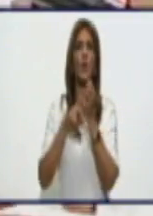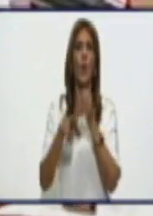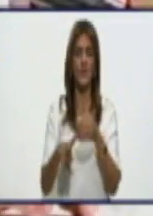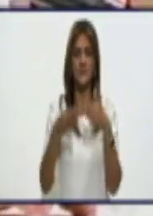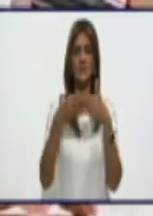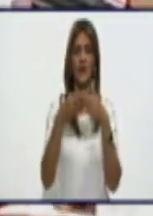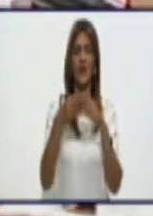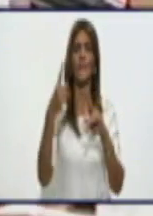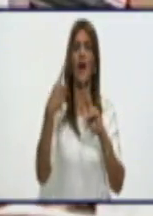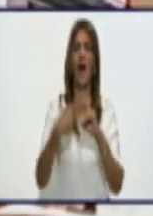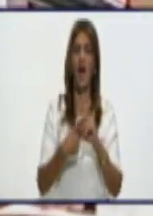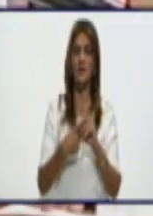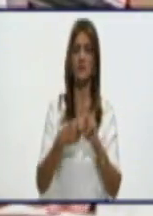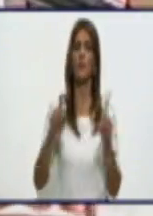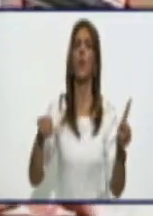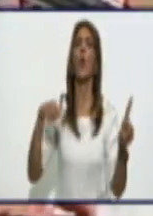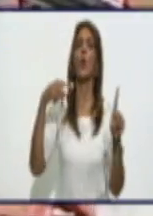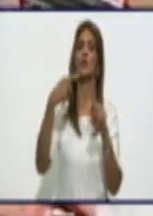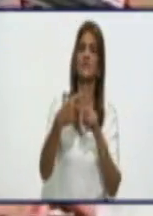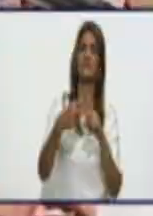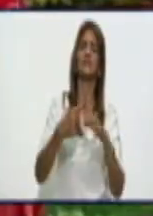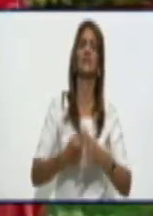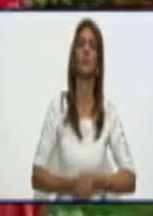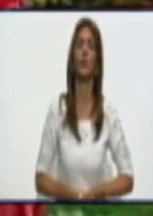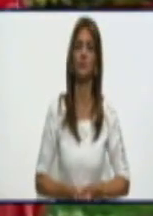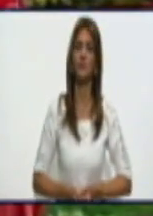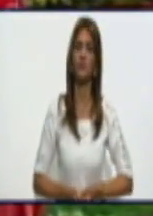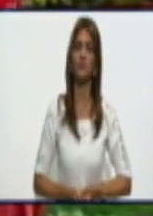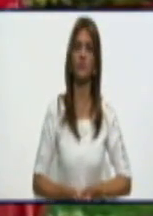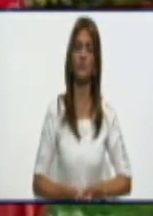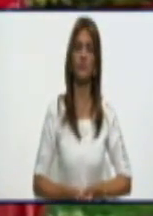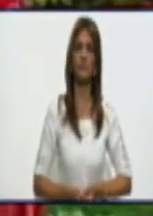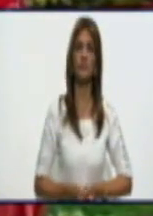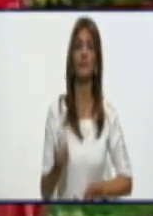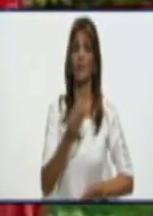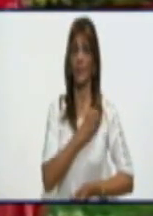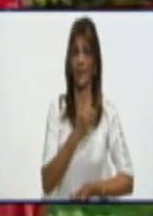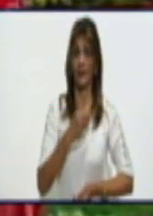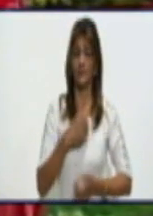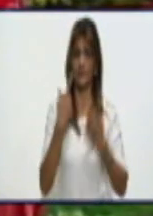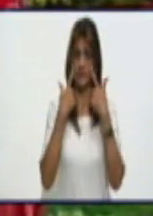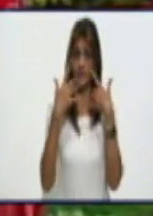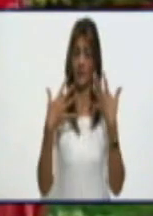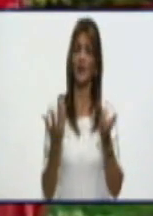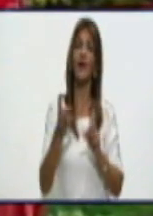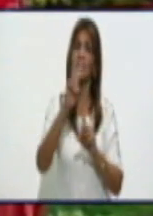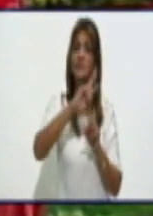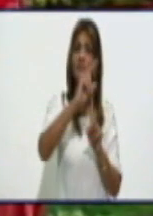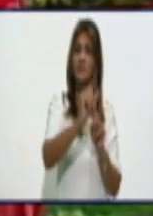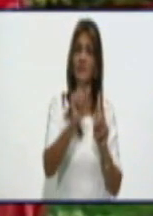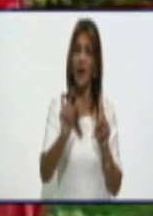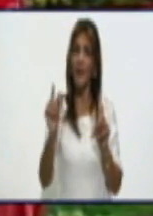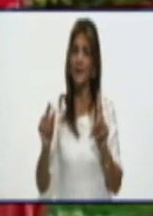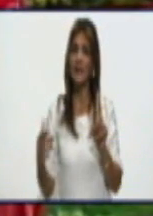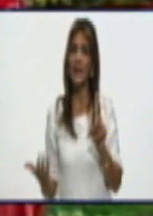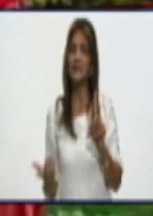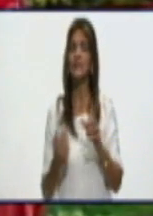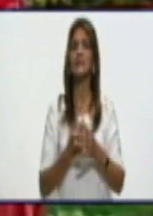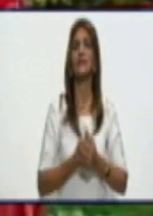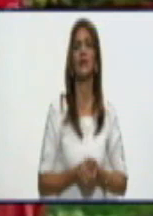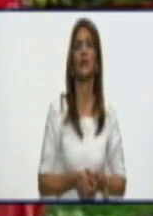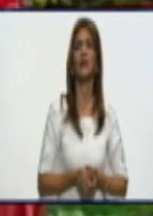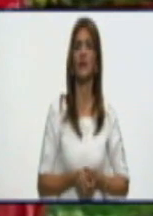confirmados activos. Doctora, los pacientes o los televidentes, para decirlo bien, se